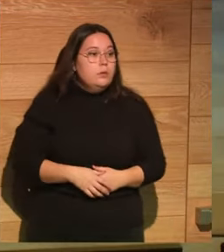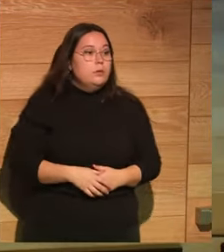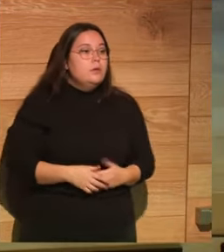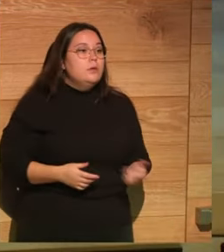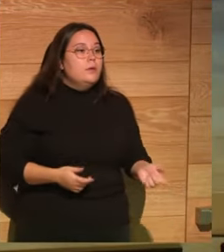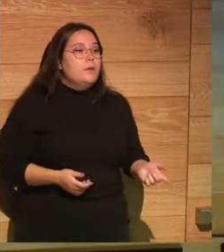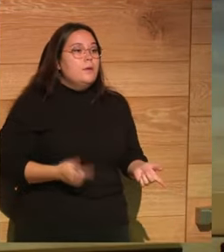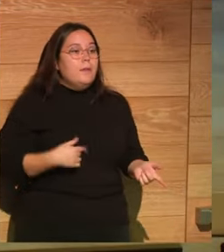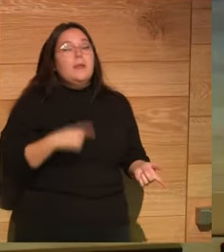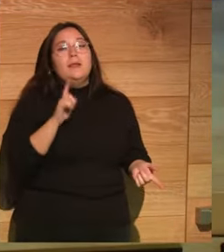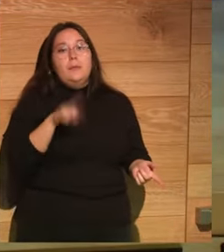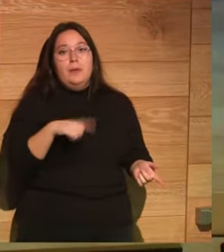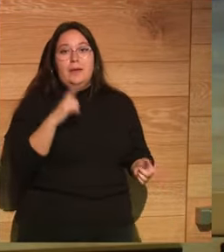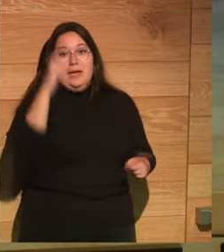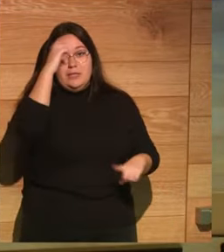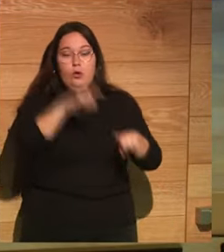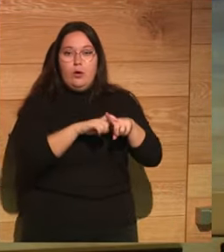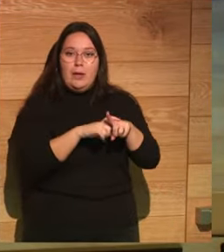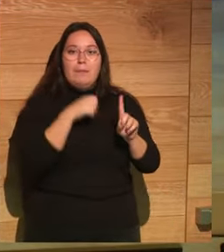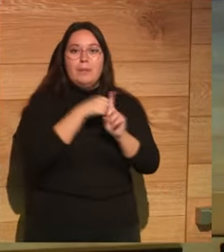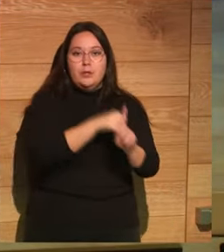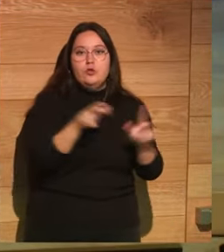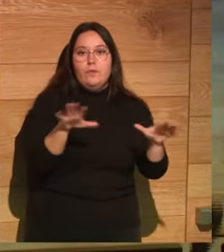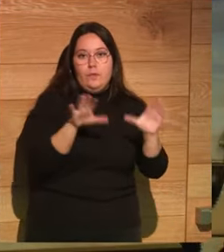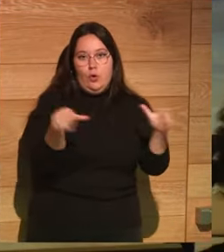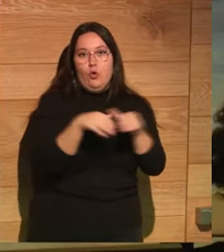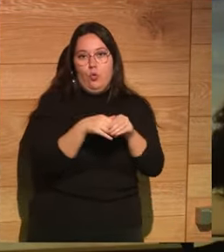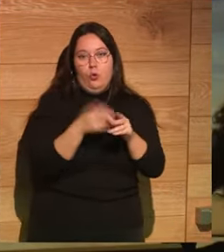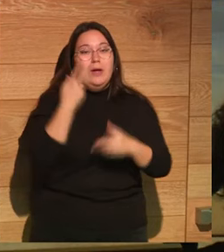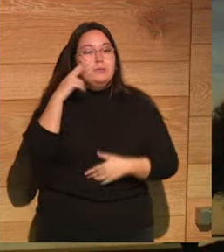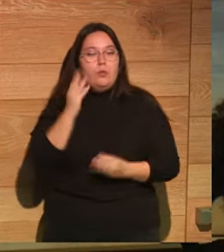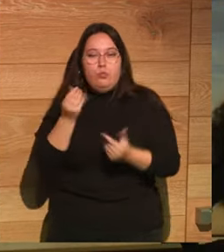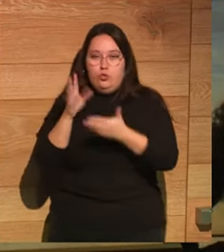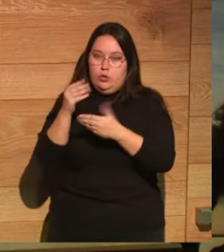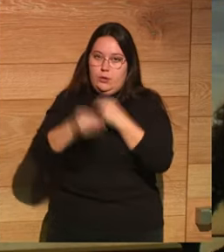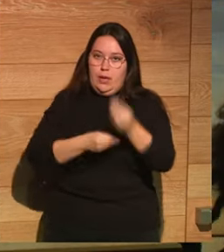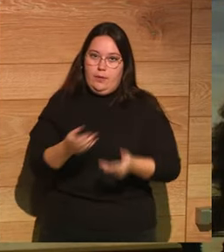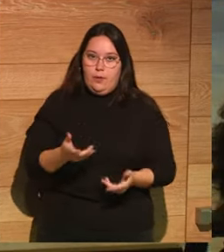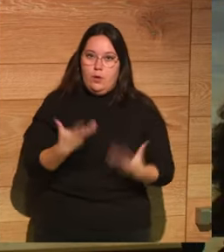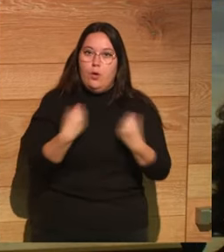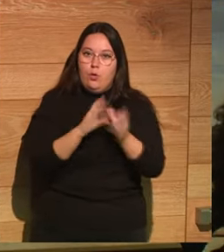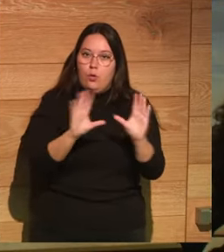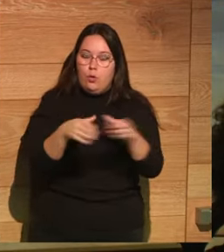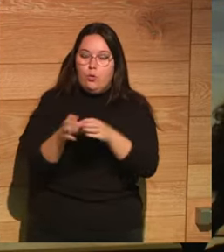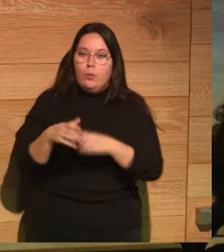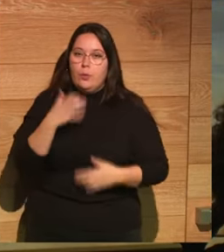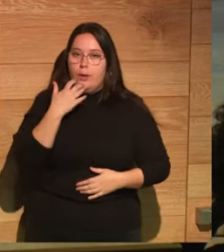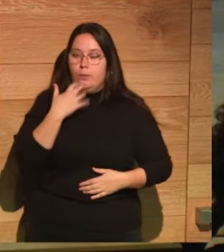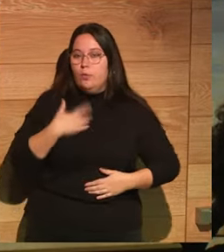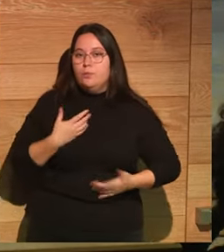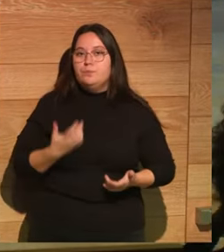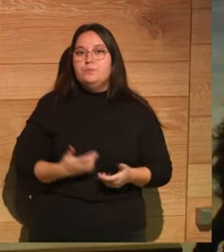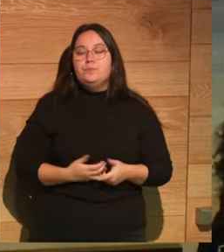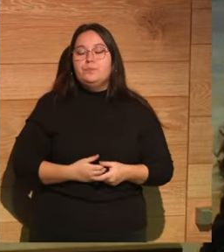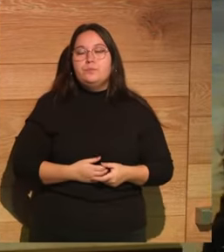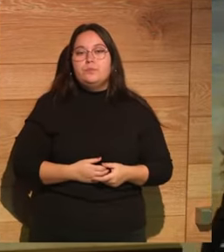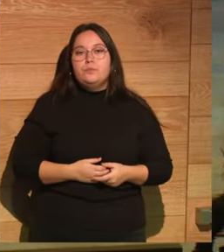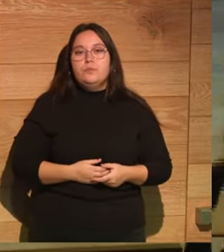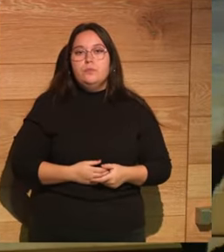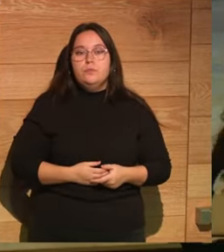como es la presión del grupo en estos casos y se hacen muchos experimentos con grupos en los que por ejemplo se les ponen